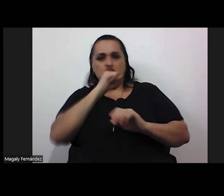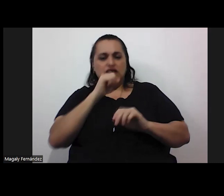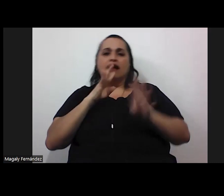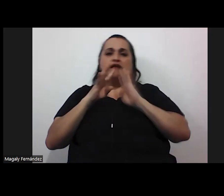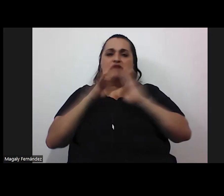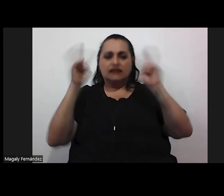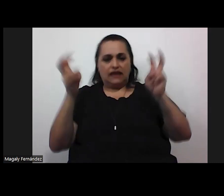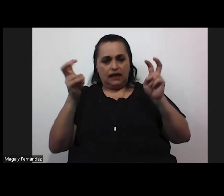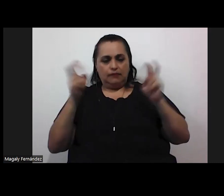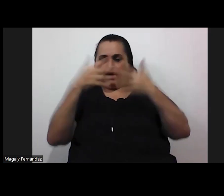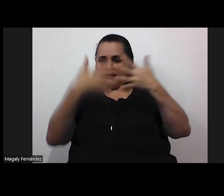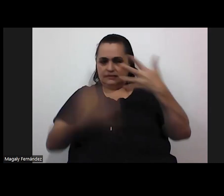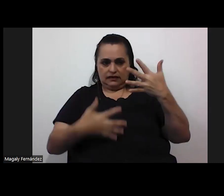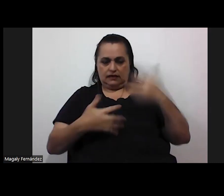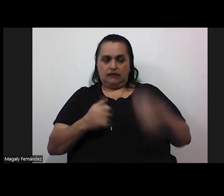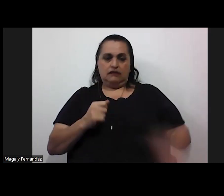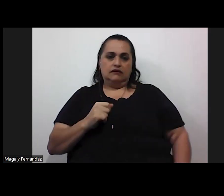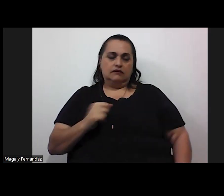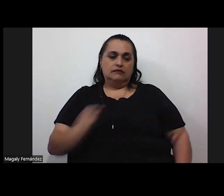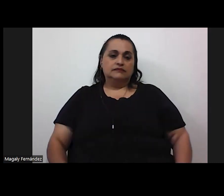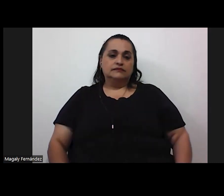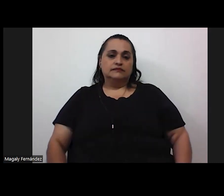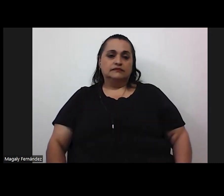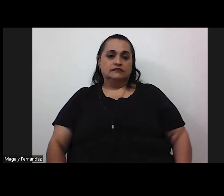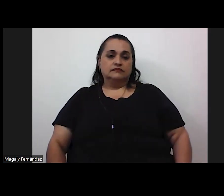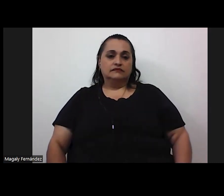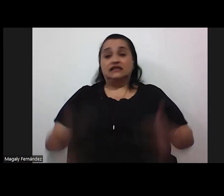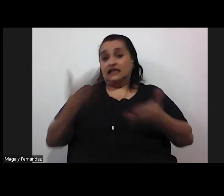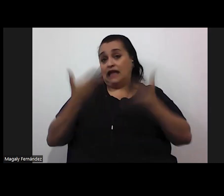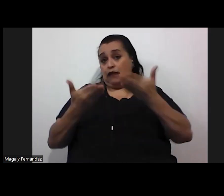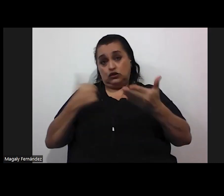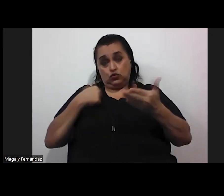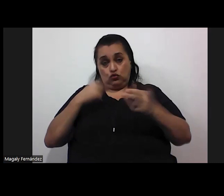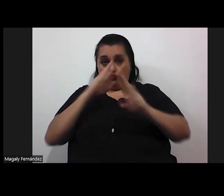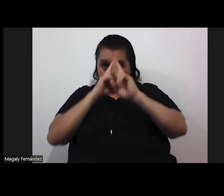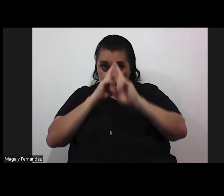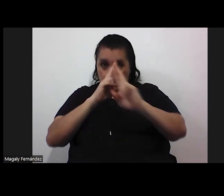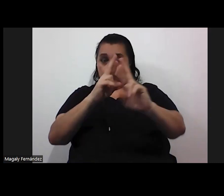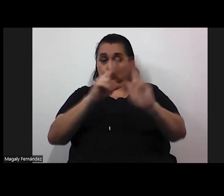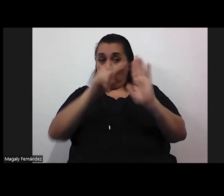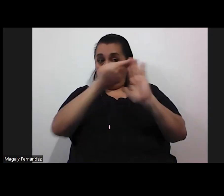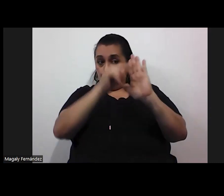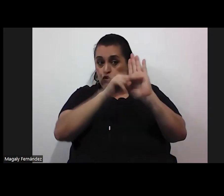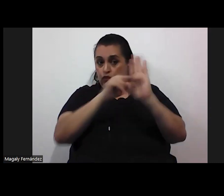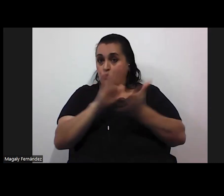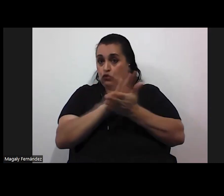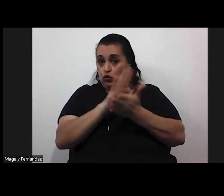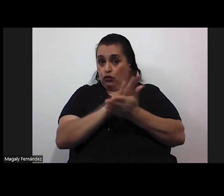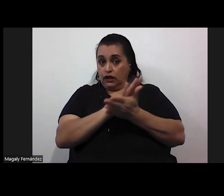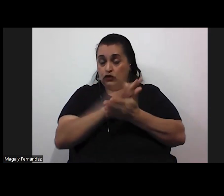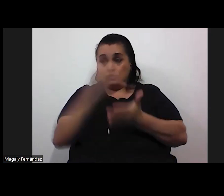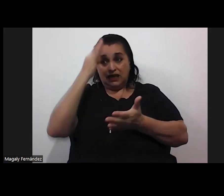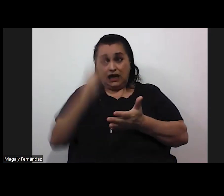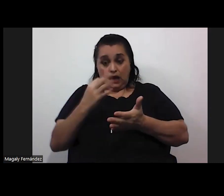etcétera bueno tal vez siendo muy respetuoso de la norma y de nuestros documentos creo que nuestro